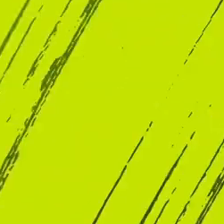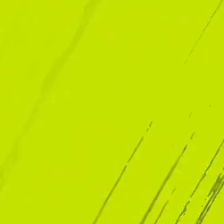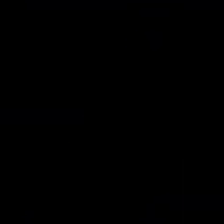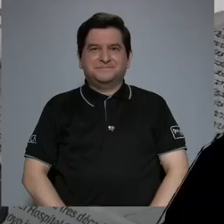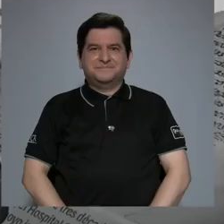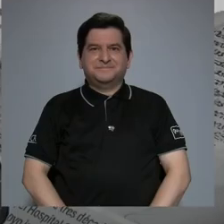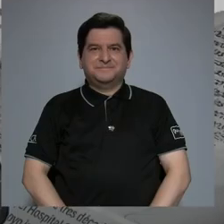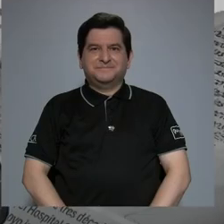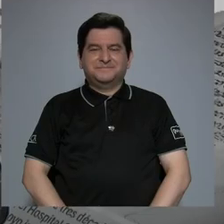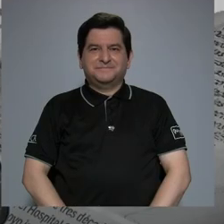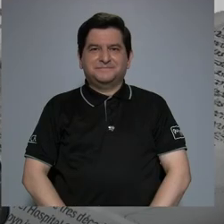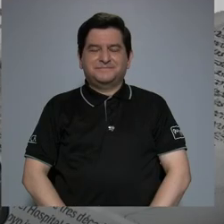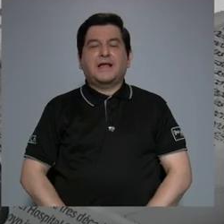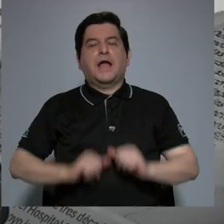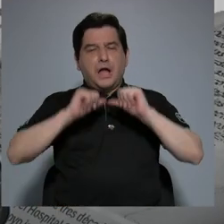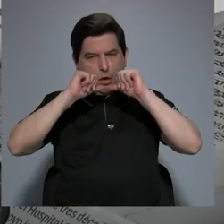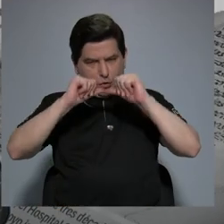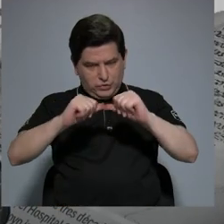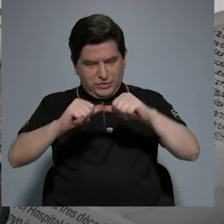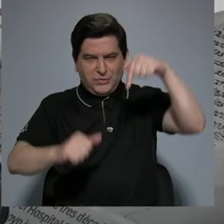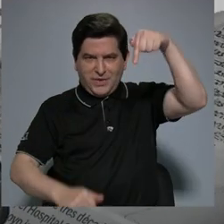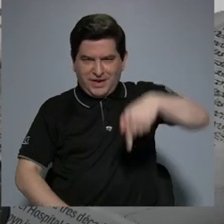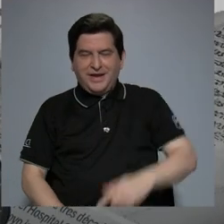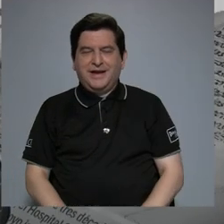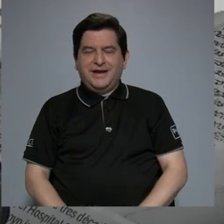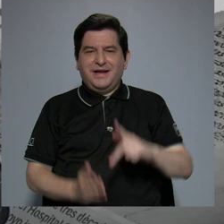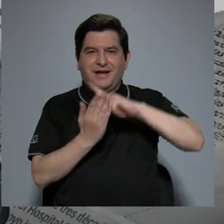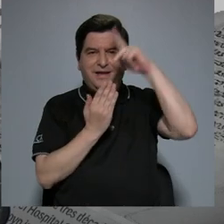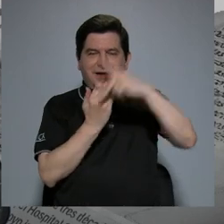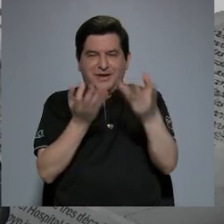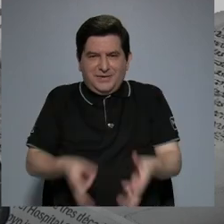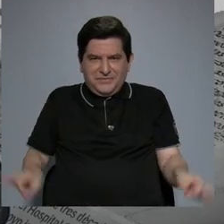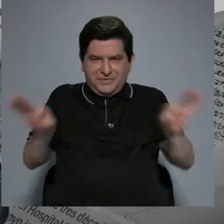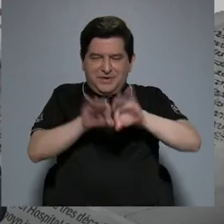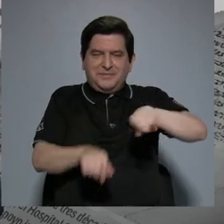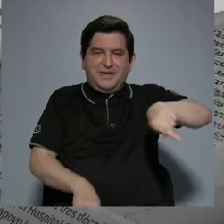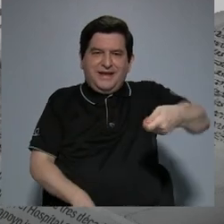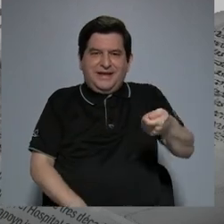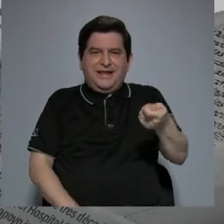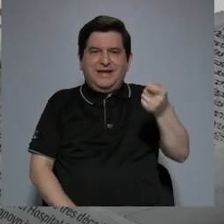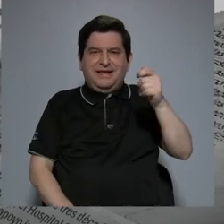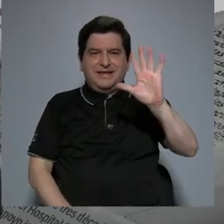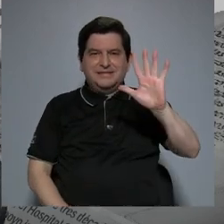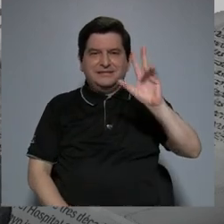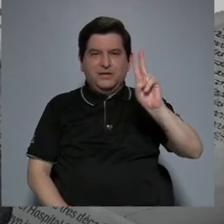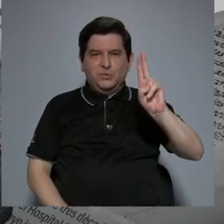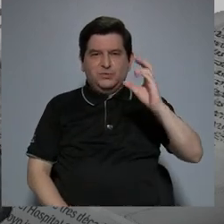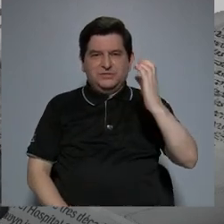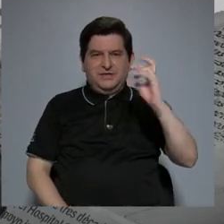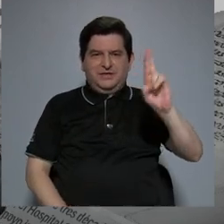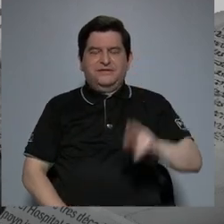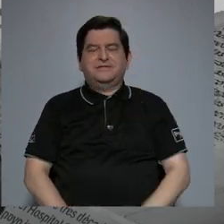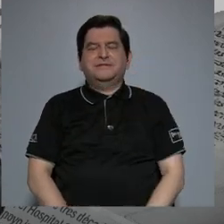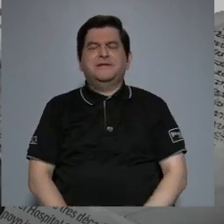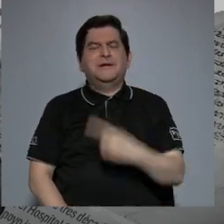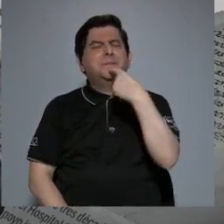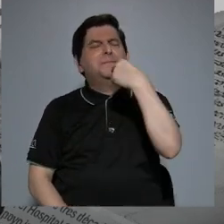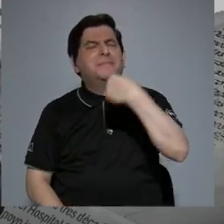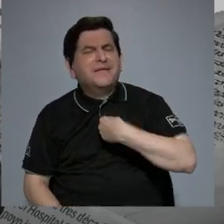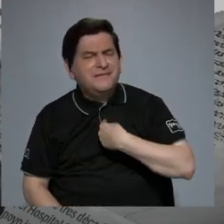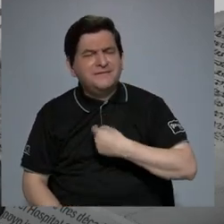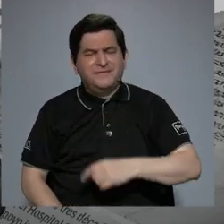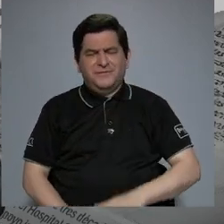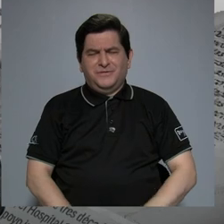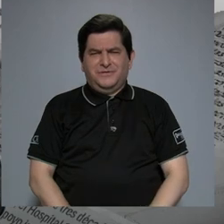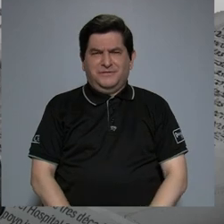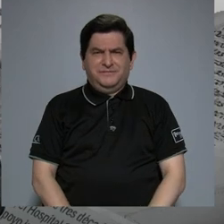Y de regreso estamos con lo que importa aquí por Canal 15 UCR. Mire, me decía usted que